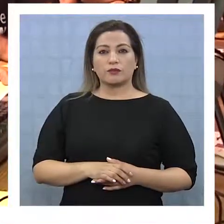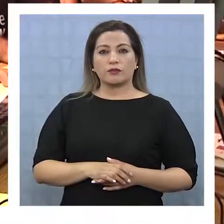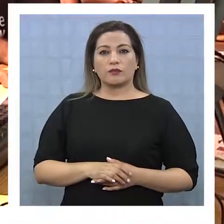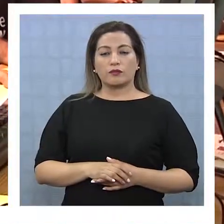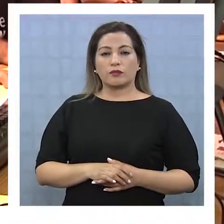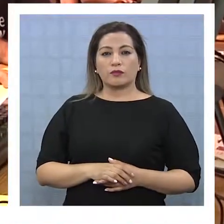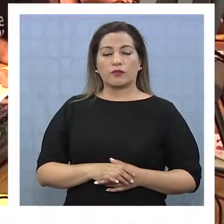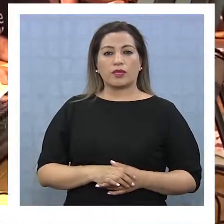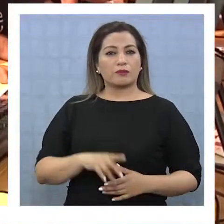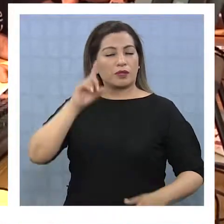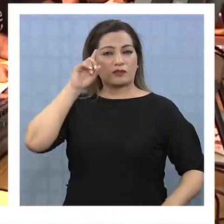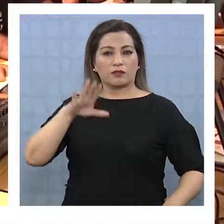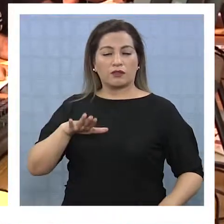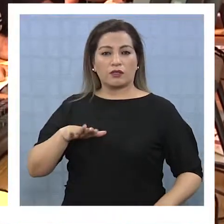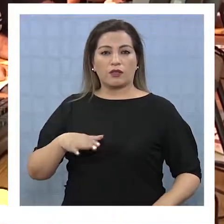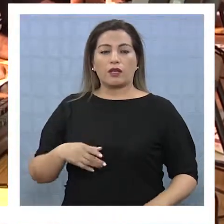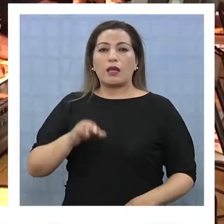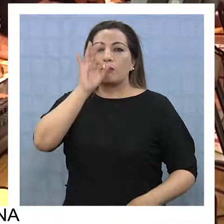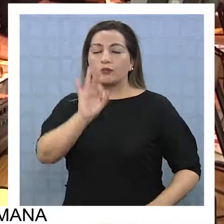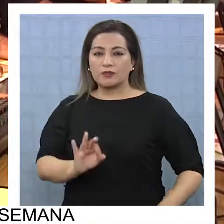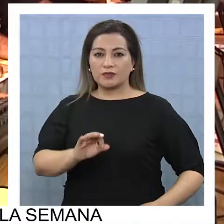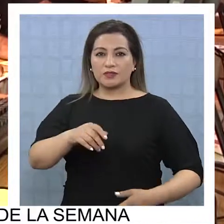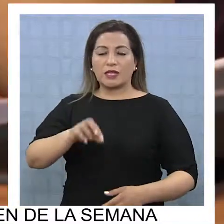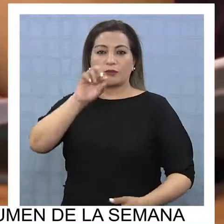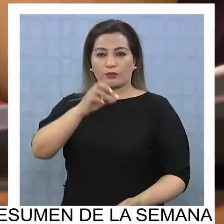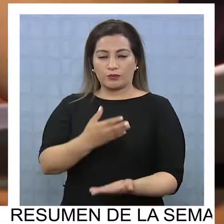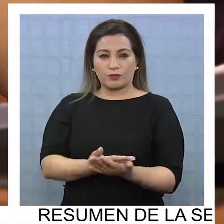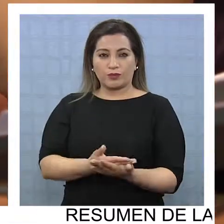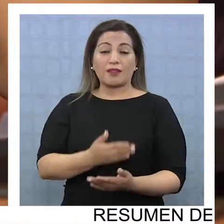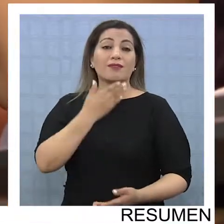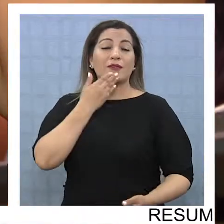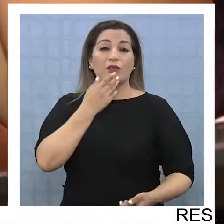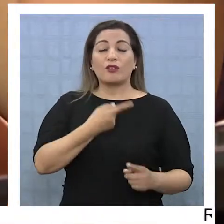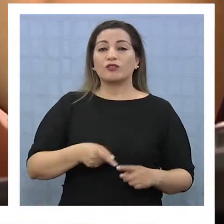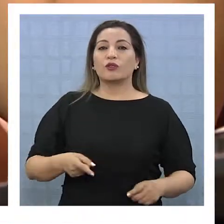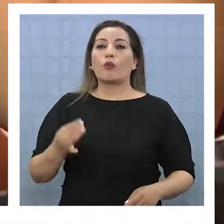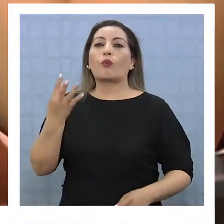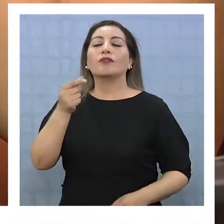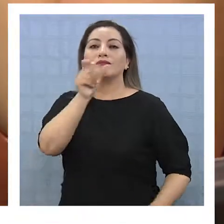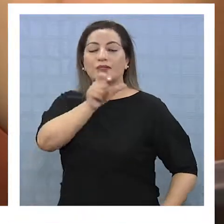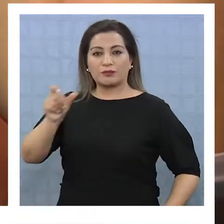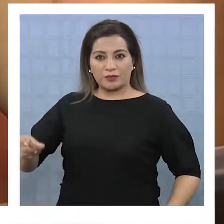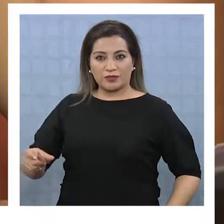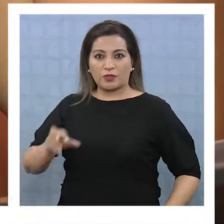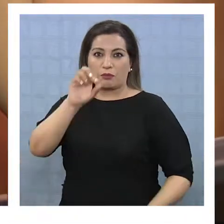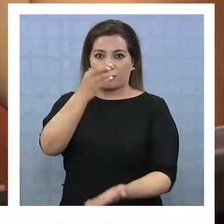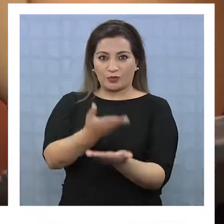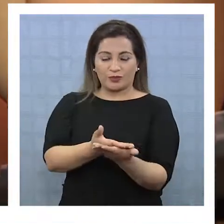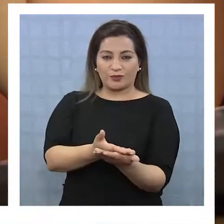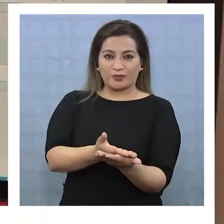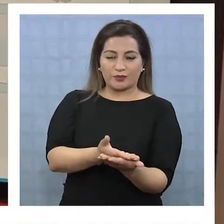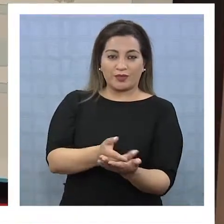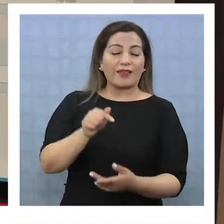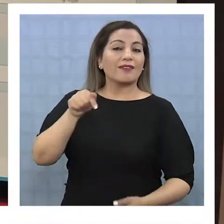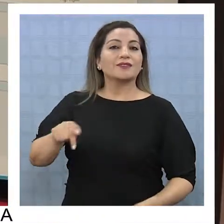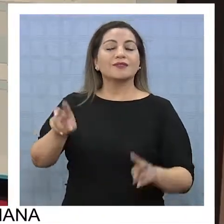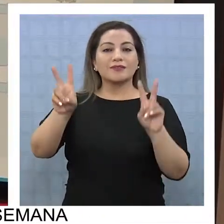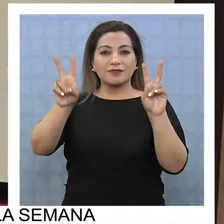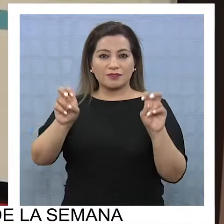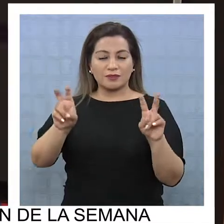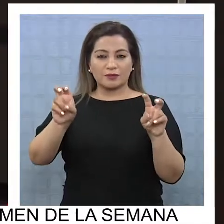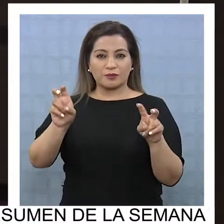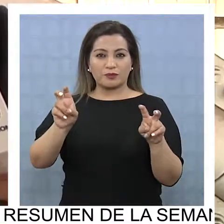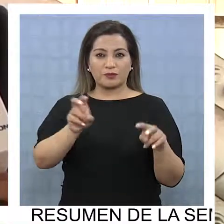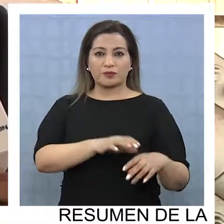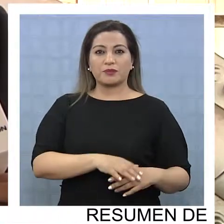porque una medición es en cuanto al porcentaje de postulación, pero otro tiene que ver con la cantidad de postulantes. Entonces, en ese sentido,